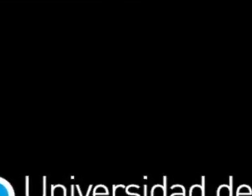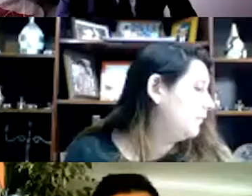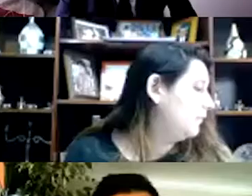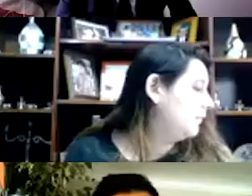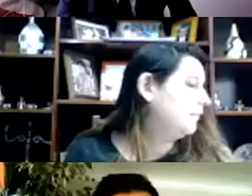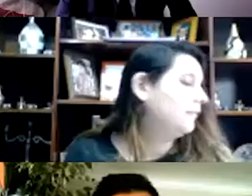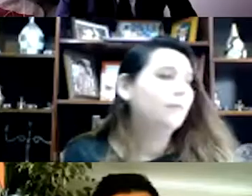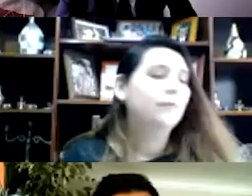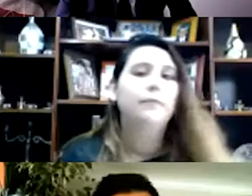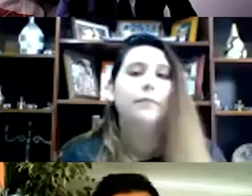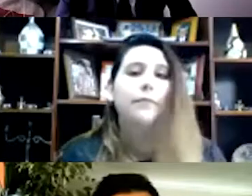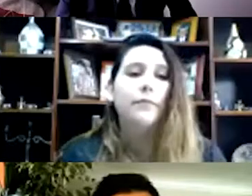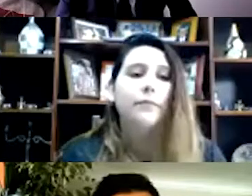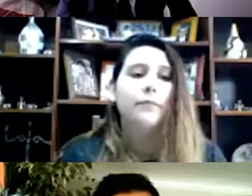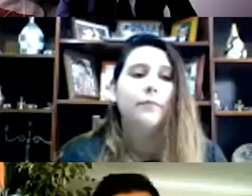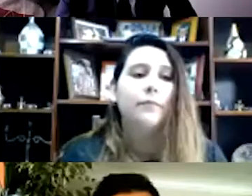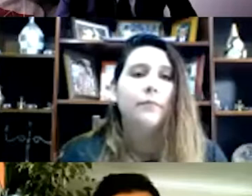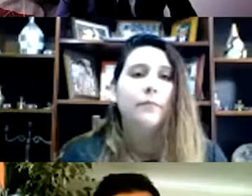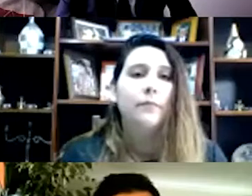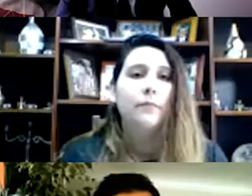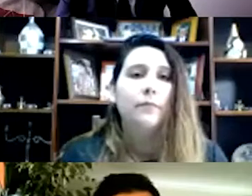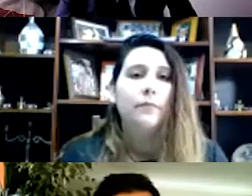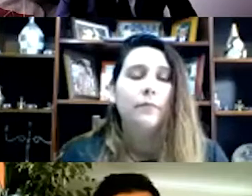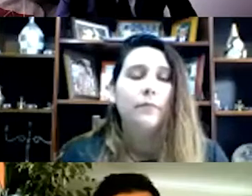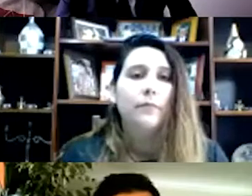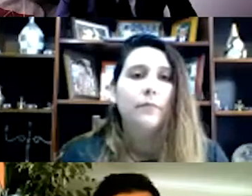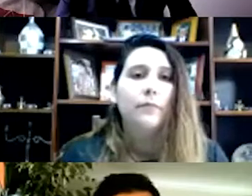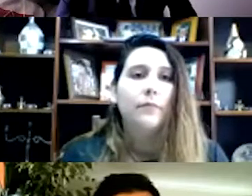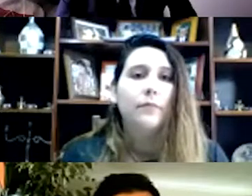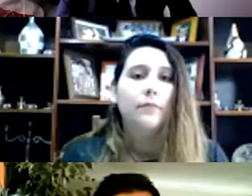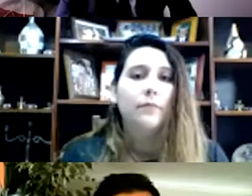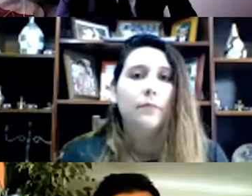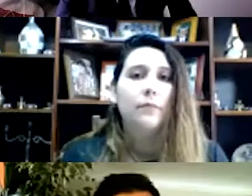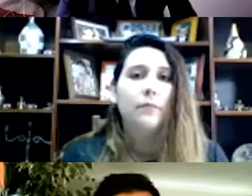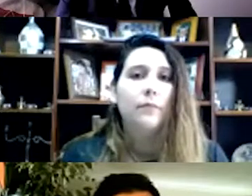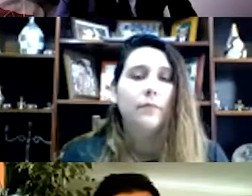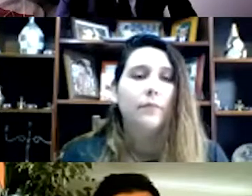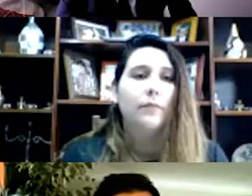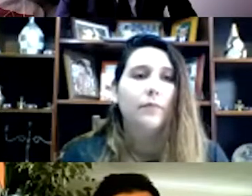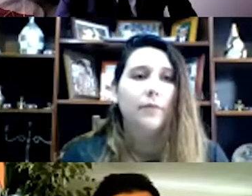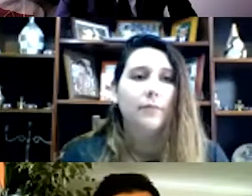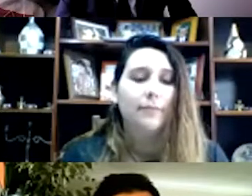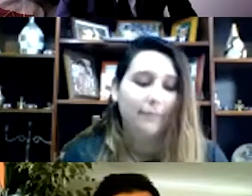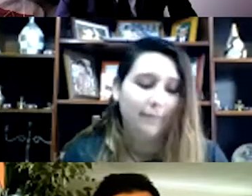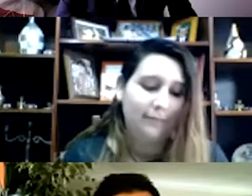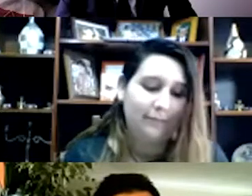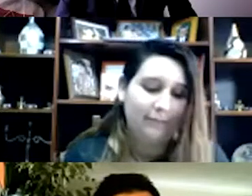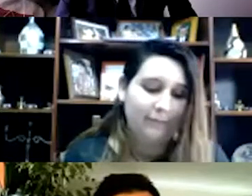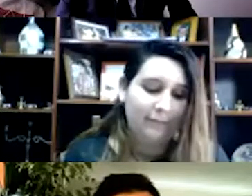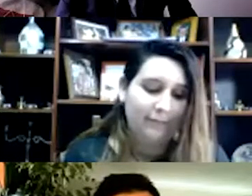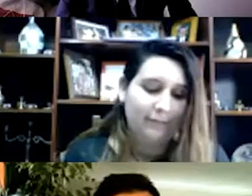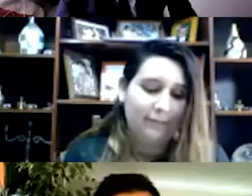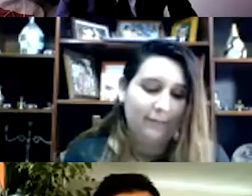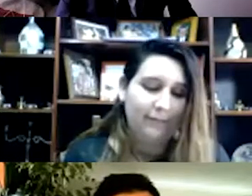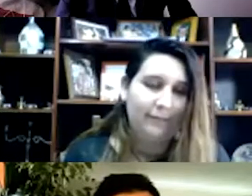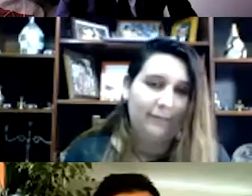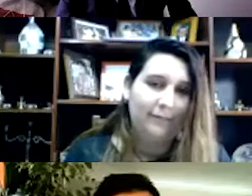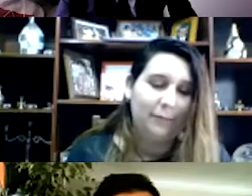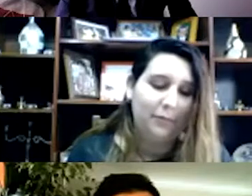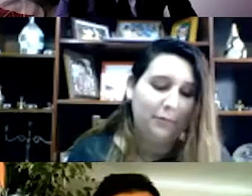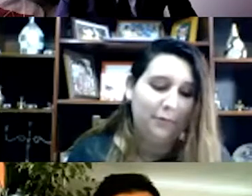A continuación, se dirigirá a ustedes el decano de la Facultad de Arte, señor Manuel Chamorro Torres,